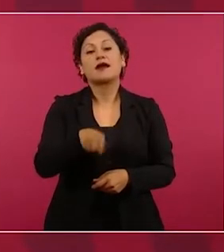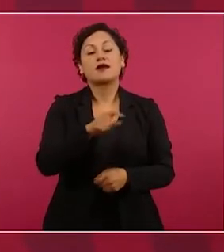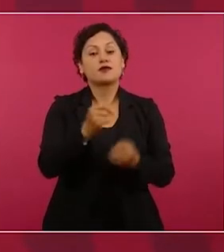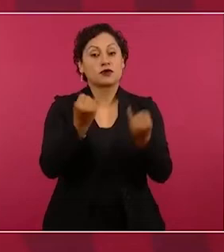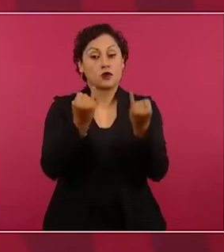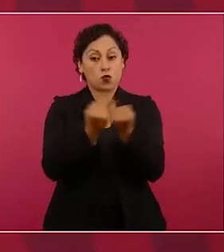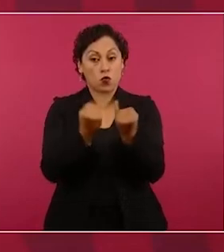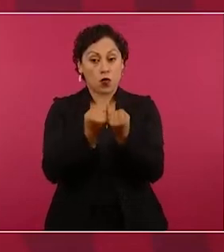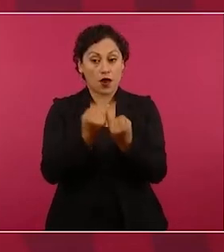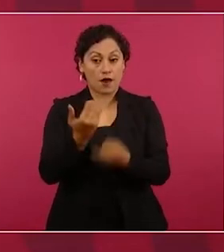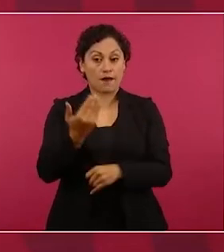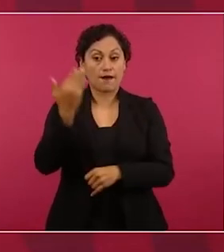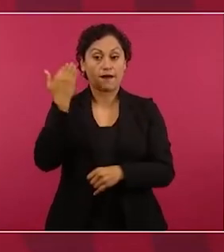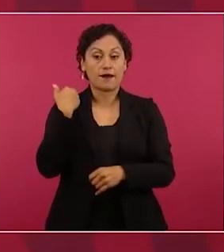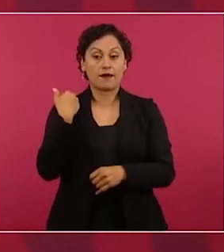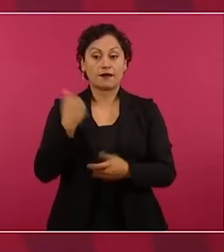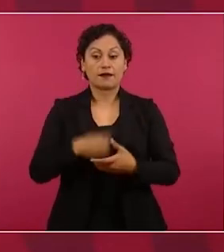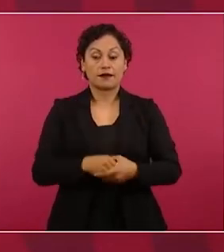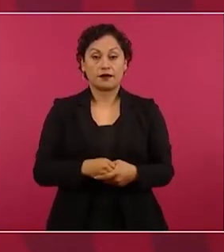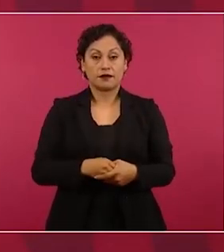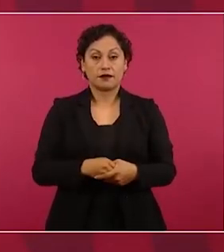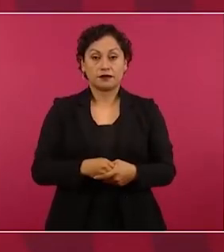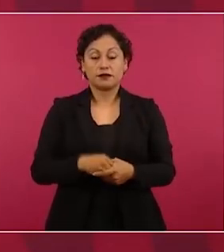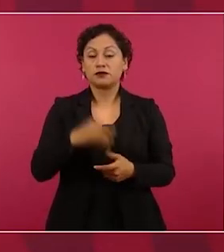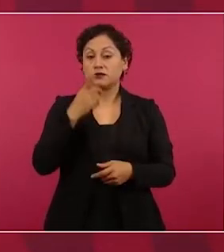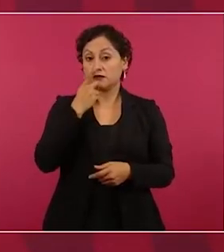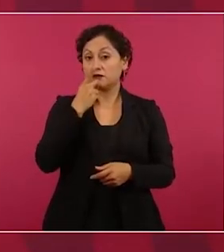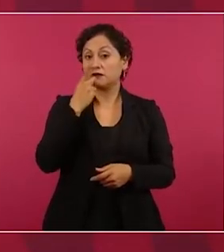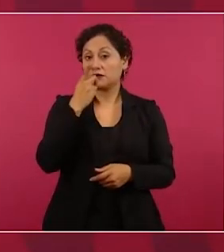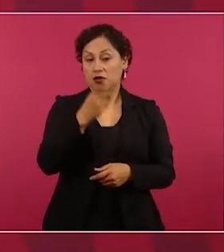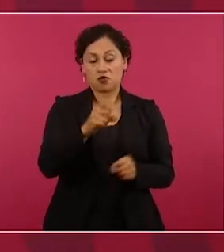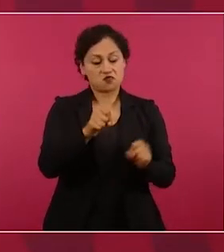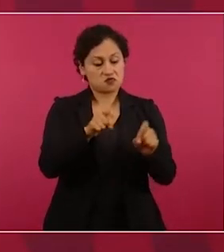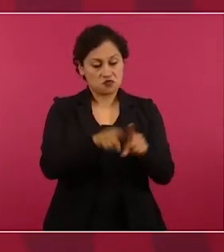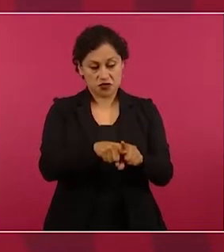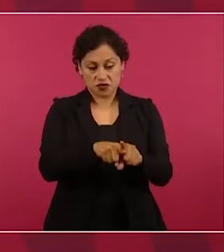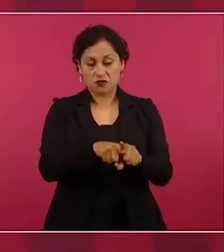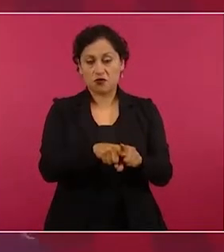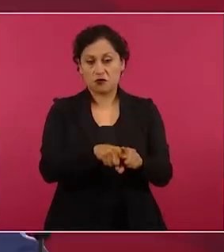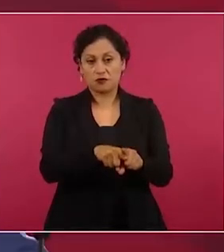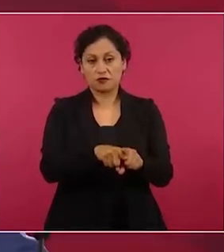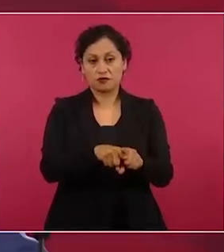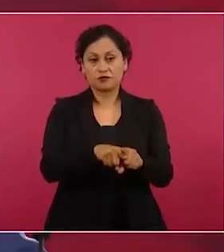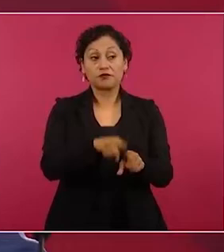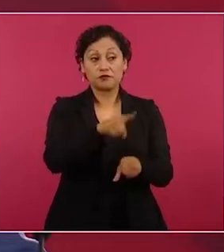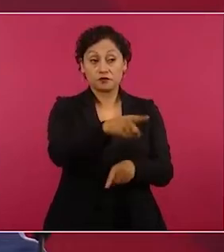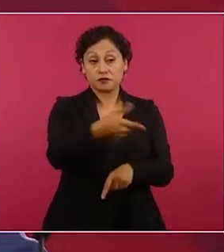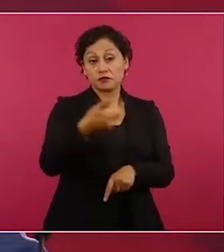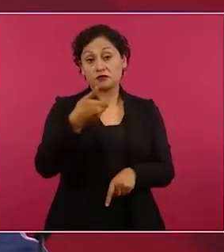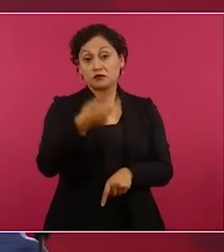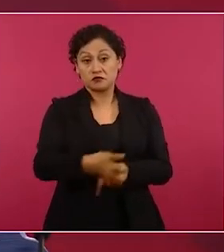lo plantearon, de que querían la verdad